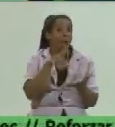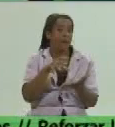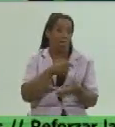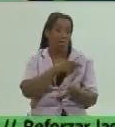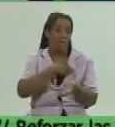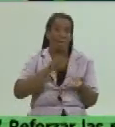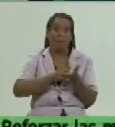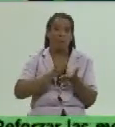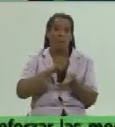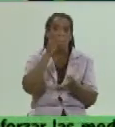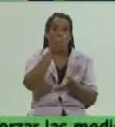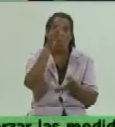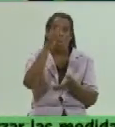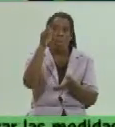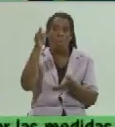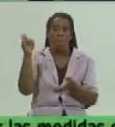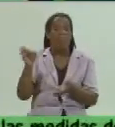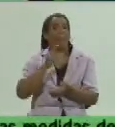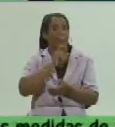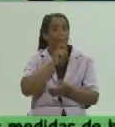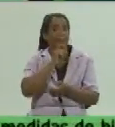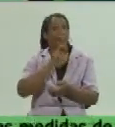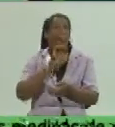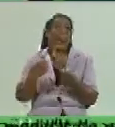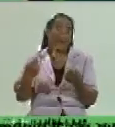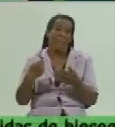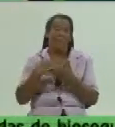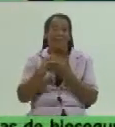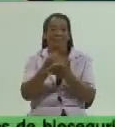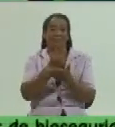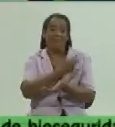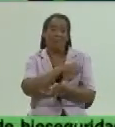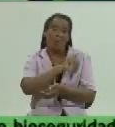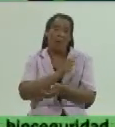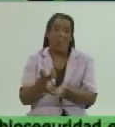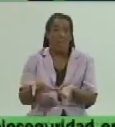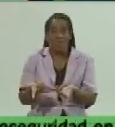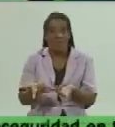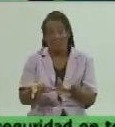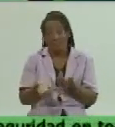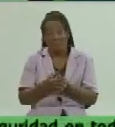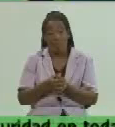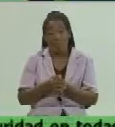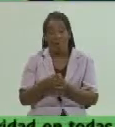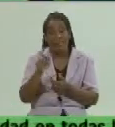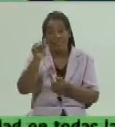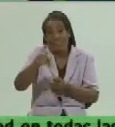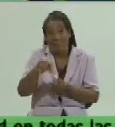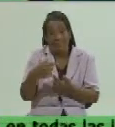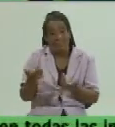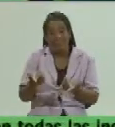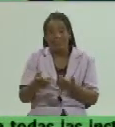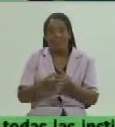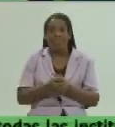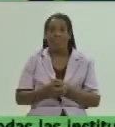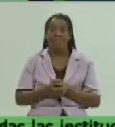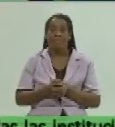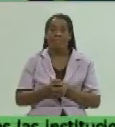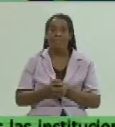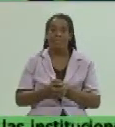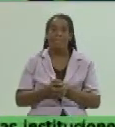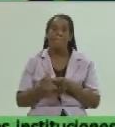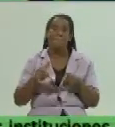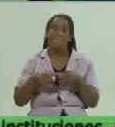estar destinadas esta comercialización y no siempre va a estar el inspector pero desde el punto de vista popular se ha pedido pero la